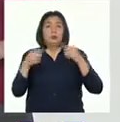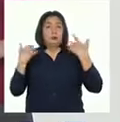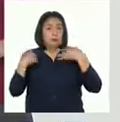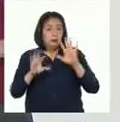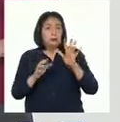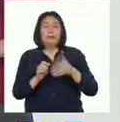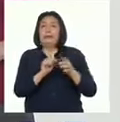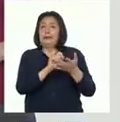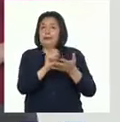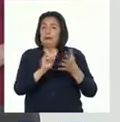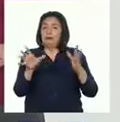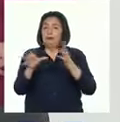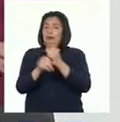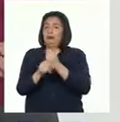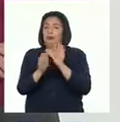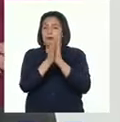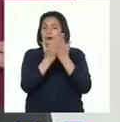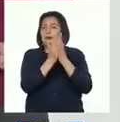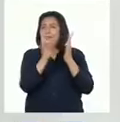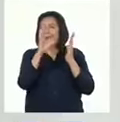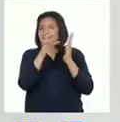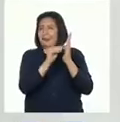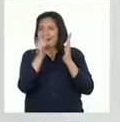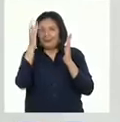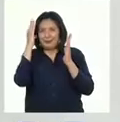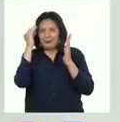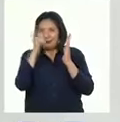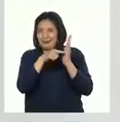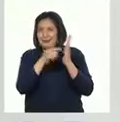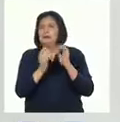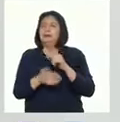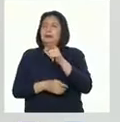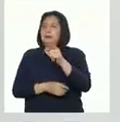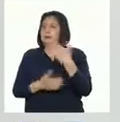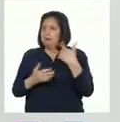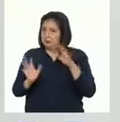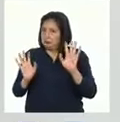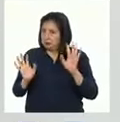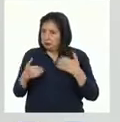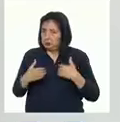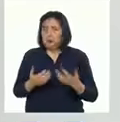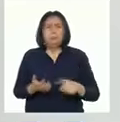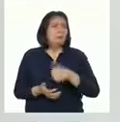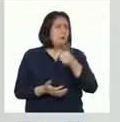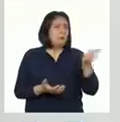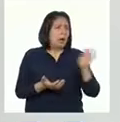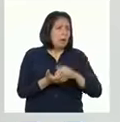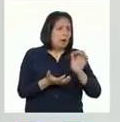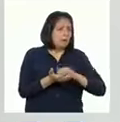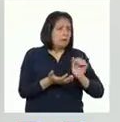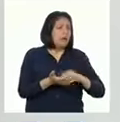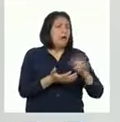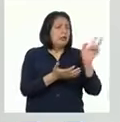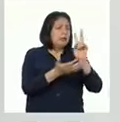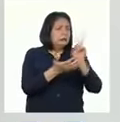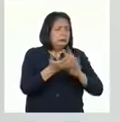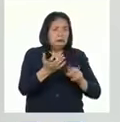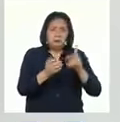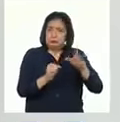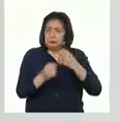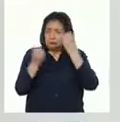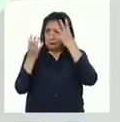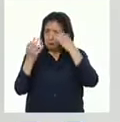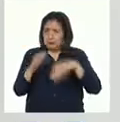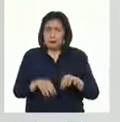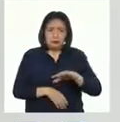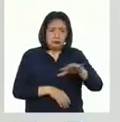escriban sus conclusiones en el cuaderno de experiencias. Ahora, si cuentan con la posibilidad de leer otros textos en los que encuentren información sobre los